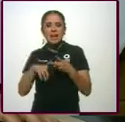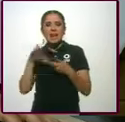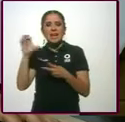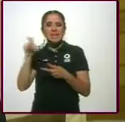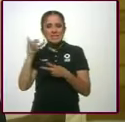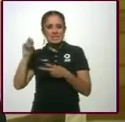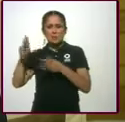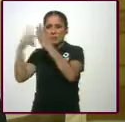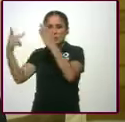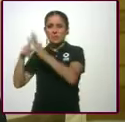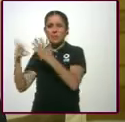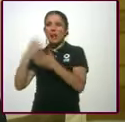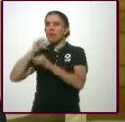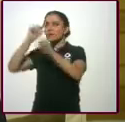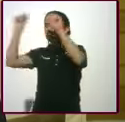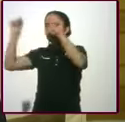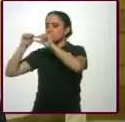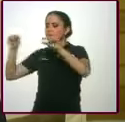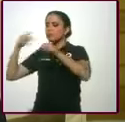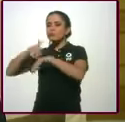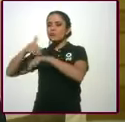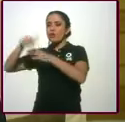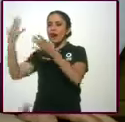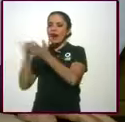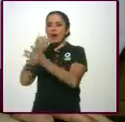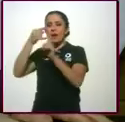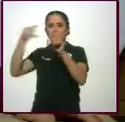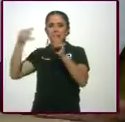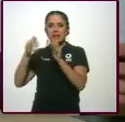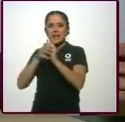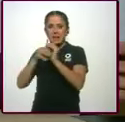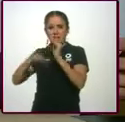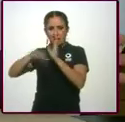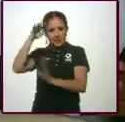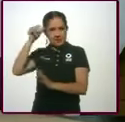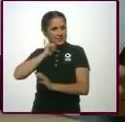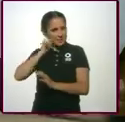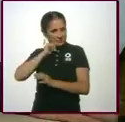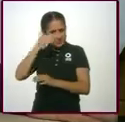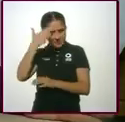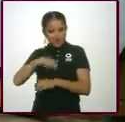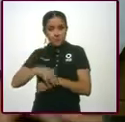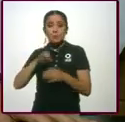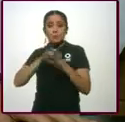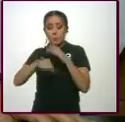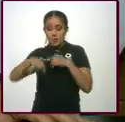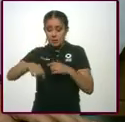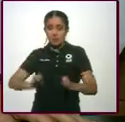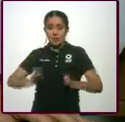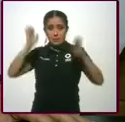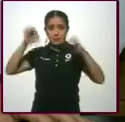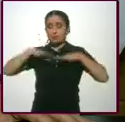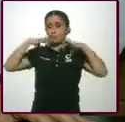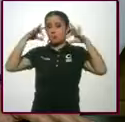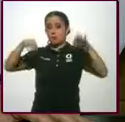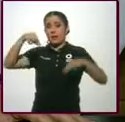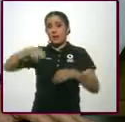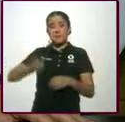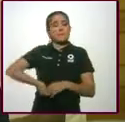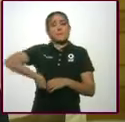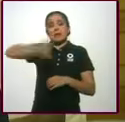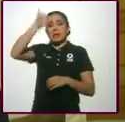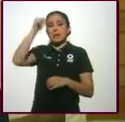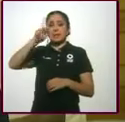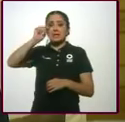Es historia, es una historia. Bueno, este edificio donde estamos ahorita es histórico. Aquí fueron las primeras transmisiones de televisión